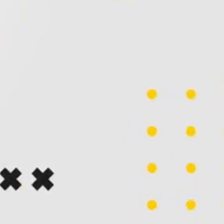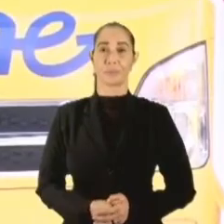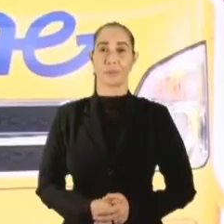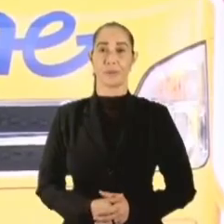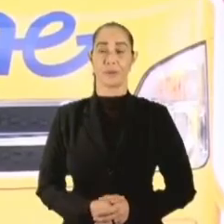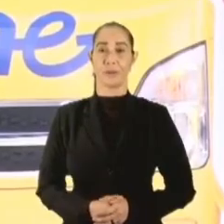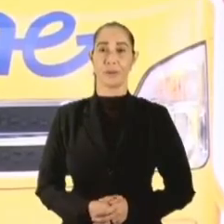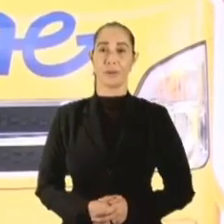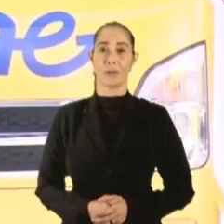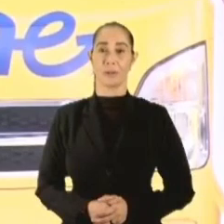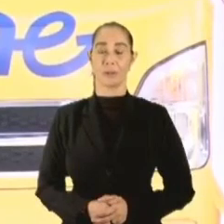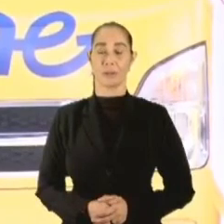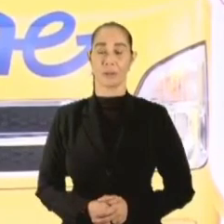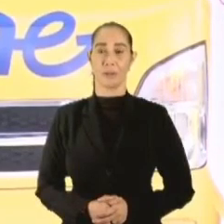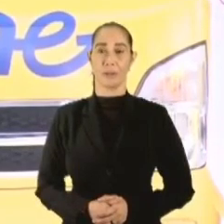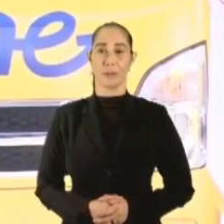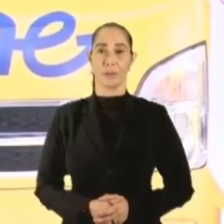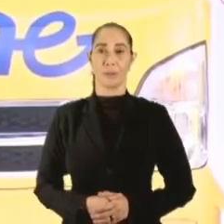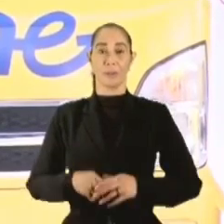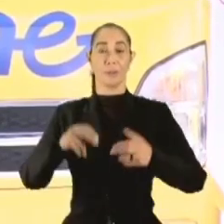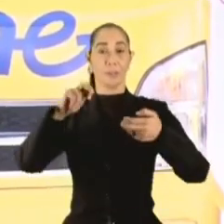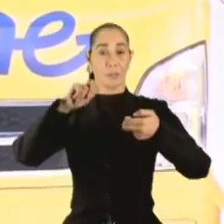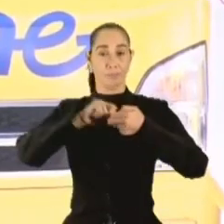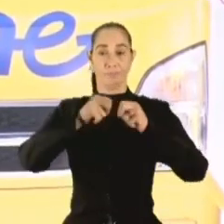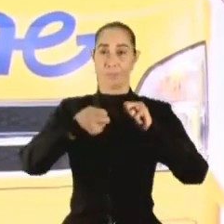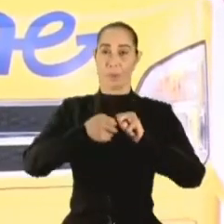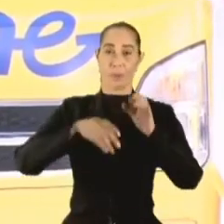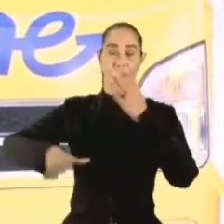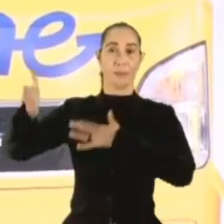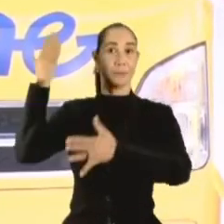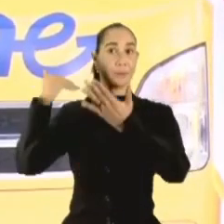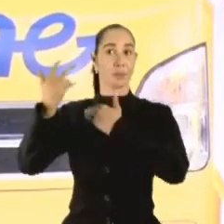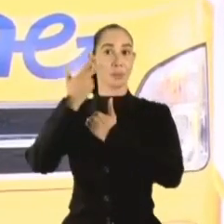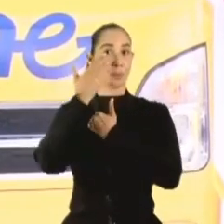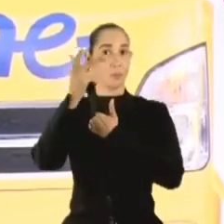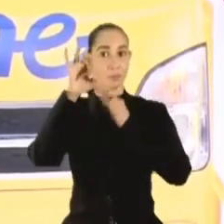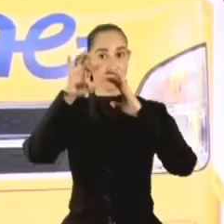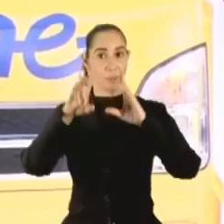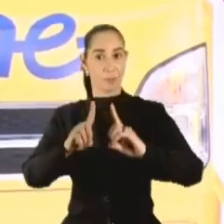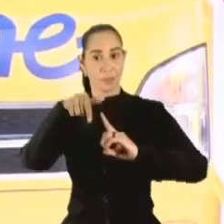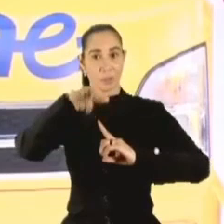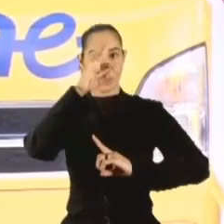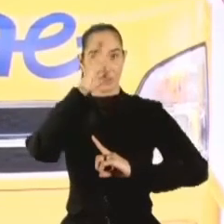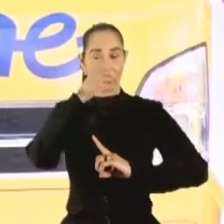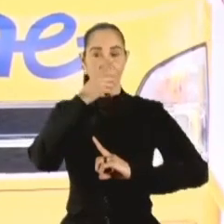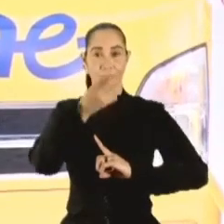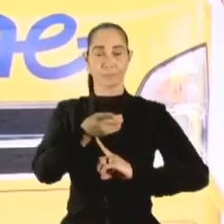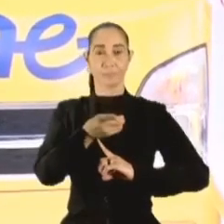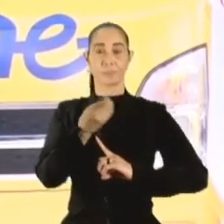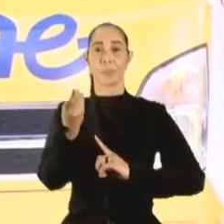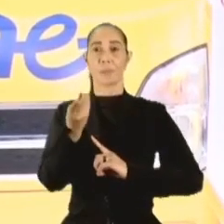Uno de los mayores problemas que durante décadas hemos visto en la educación dominicana es la